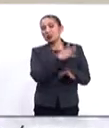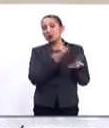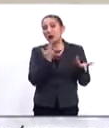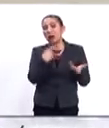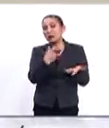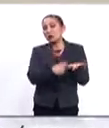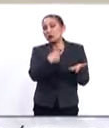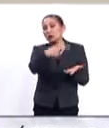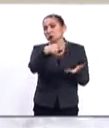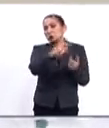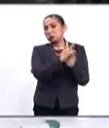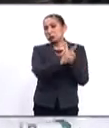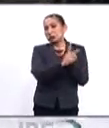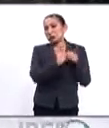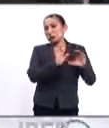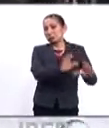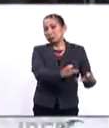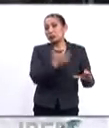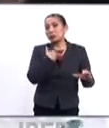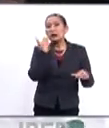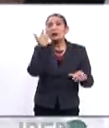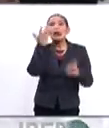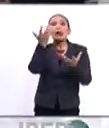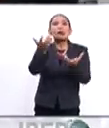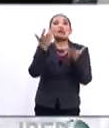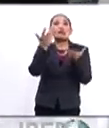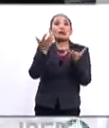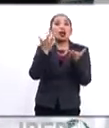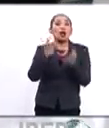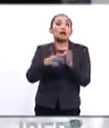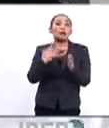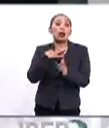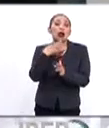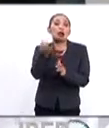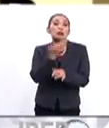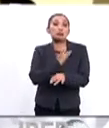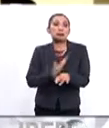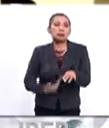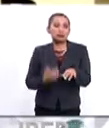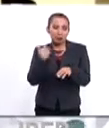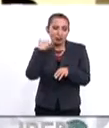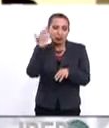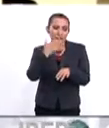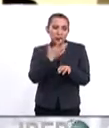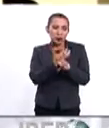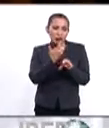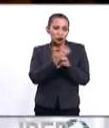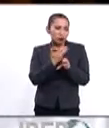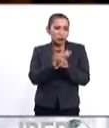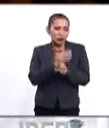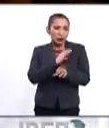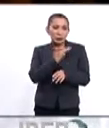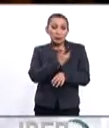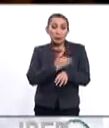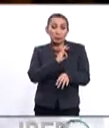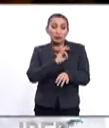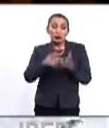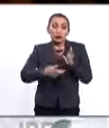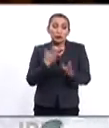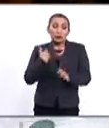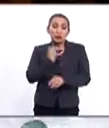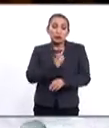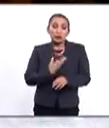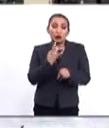dinámica interna respecto de las aspiraciones reeleccionistas, que como sabemos en Estados Unidos, el presidente se puede